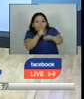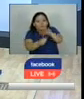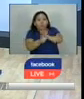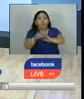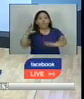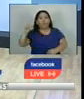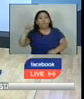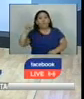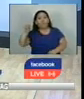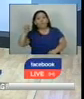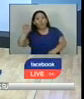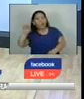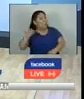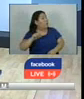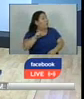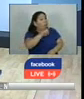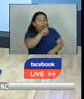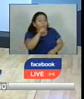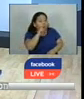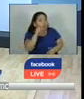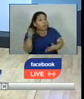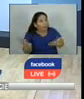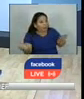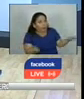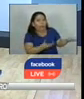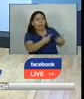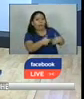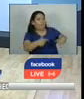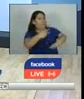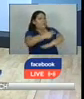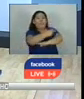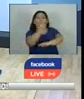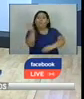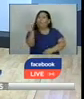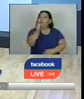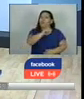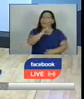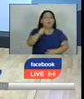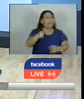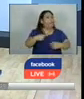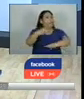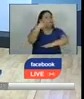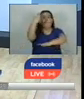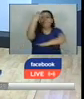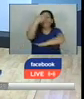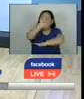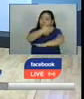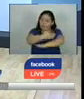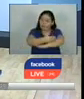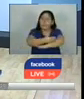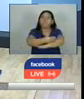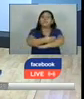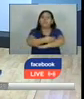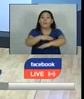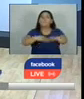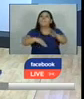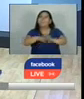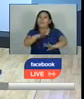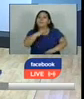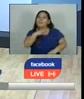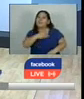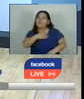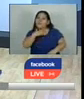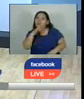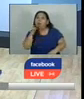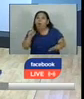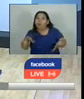personas no se va a abrir la frontera la frontera continúa cerrada e incluso va a ser más difícil